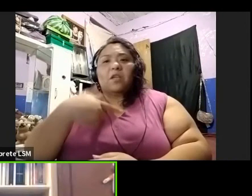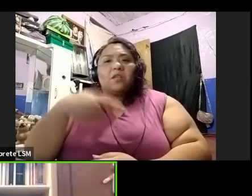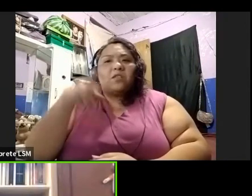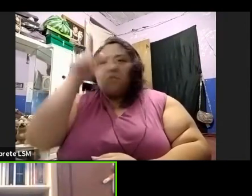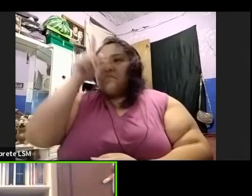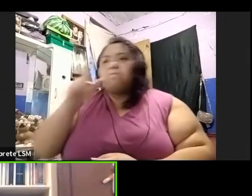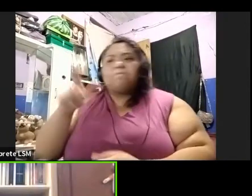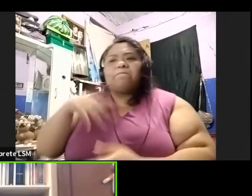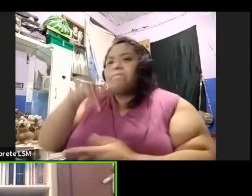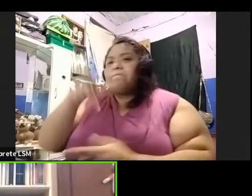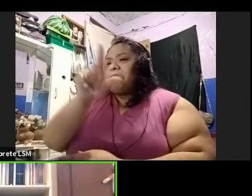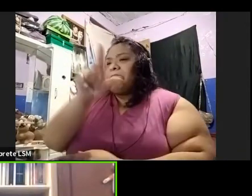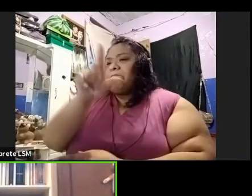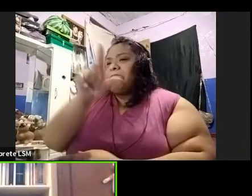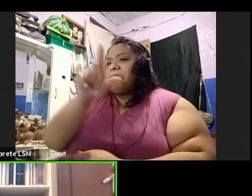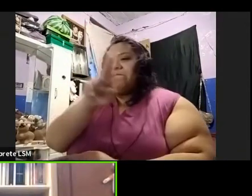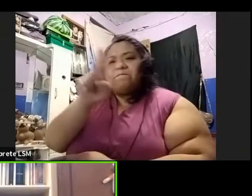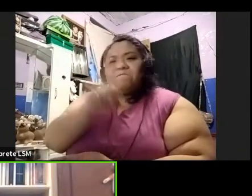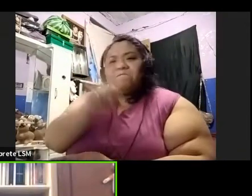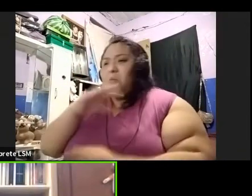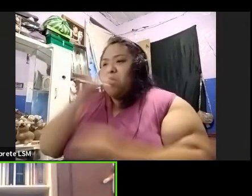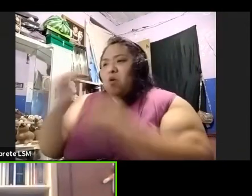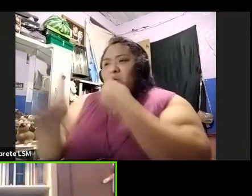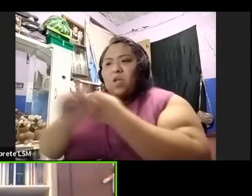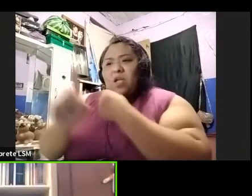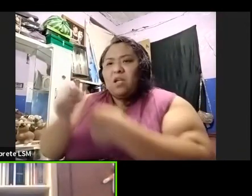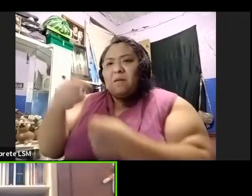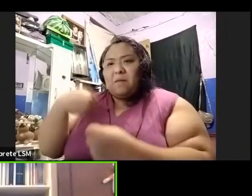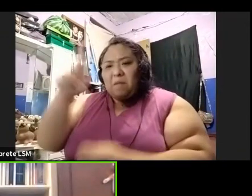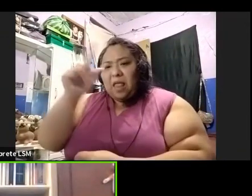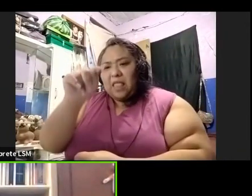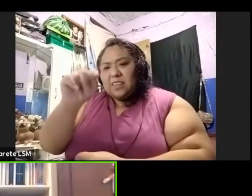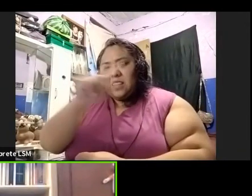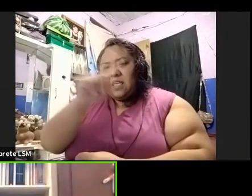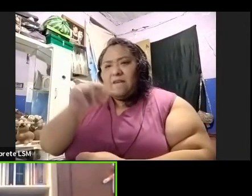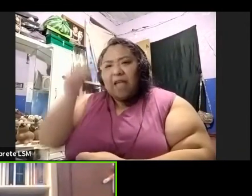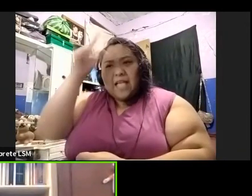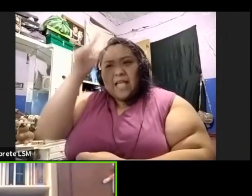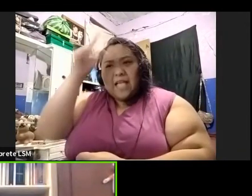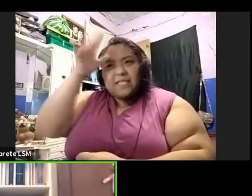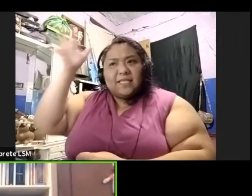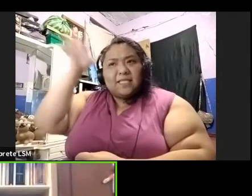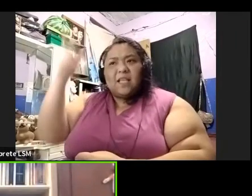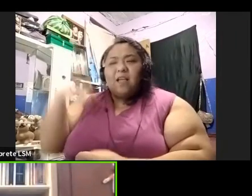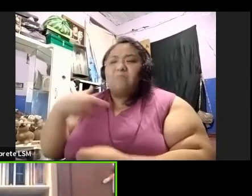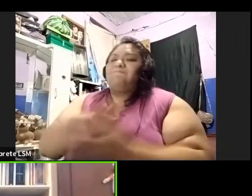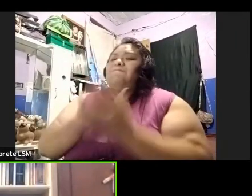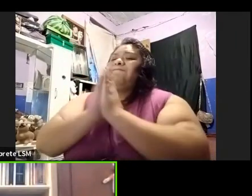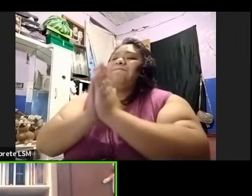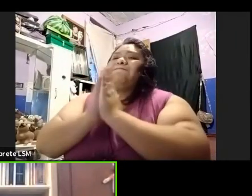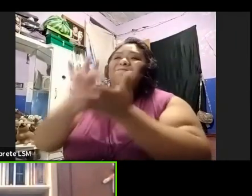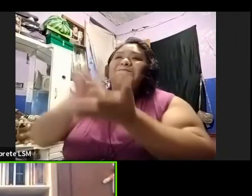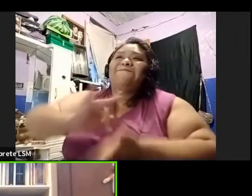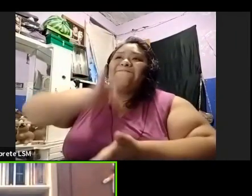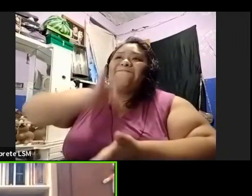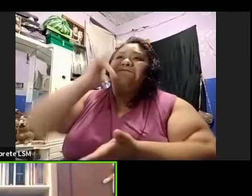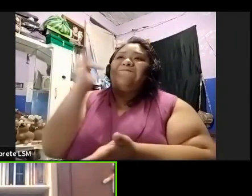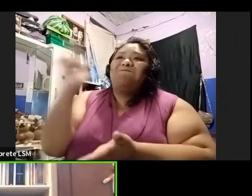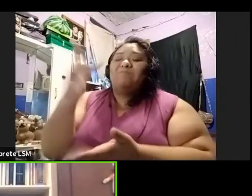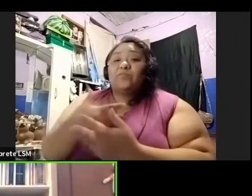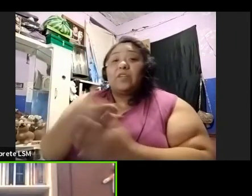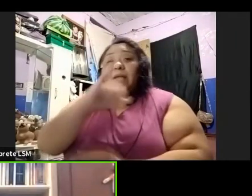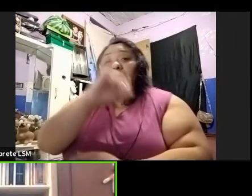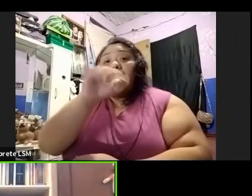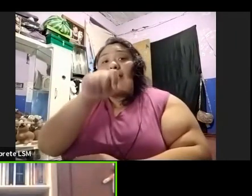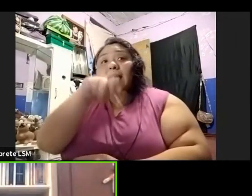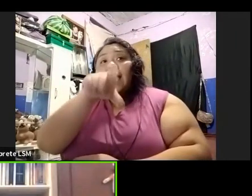pasarnos la oportunidad de estar en Tegasteca. Bálsamo de Amor te lo agradece. Y Jacqueline nos dice, saludos amiguita